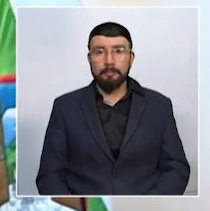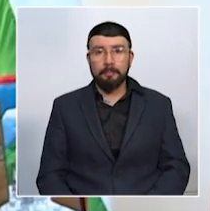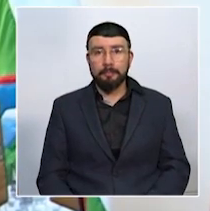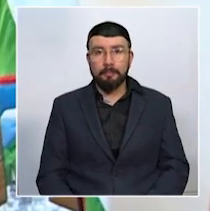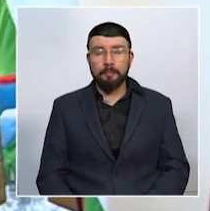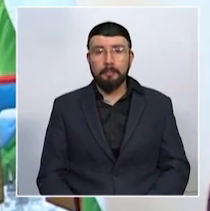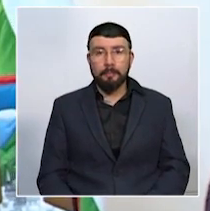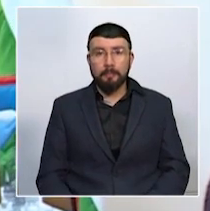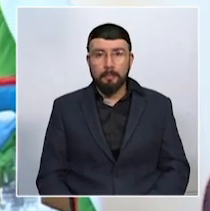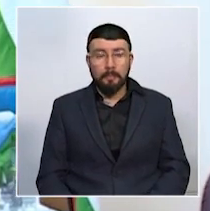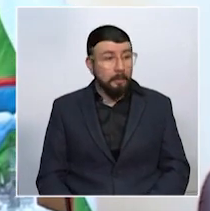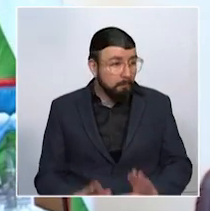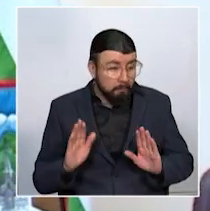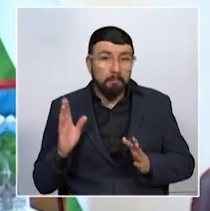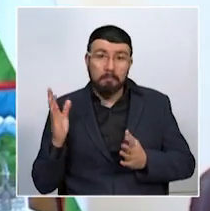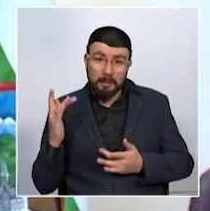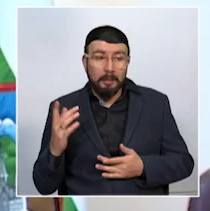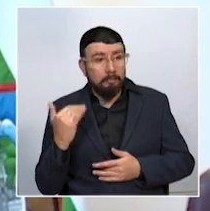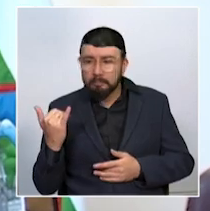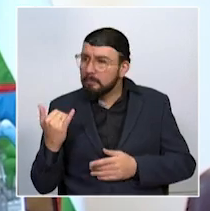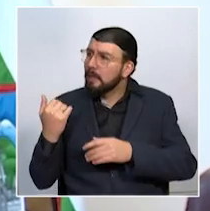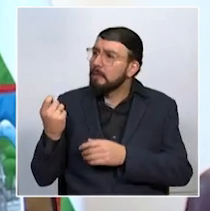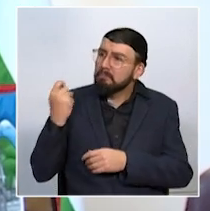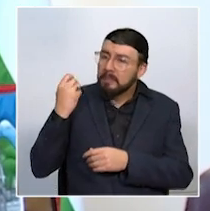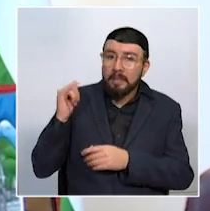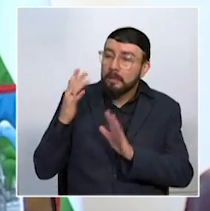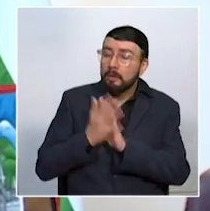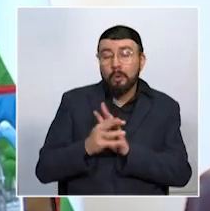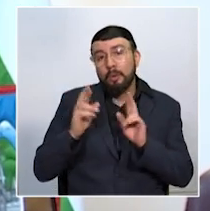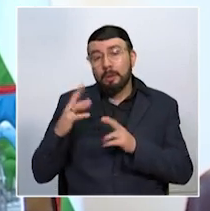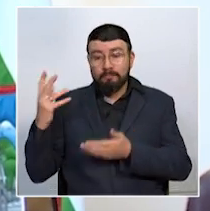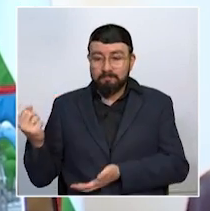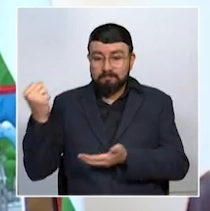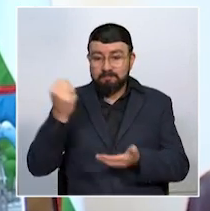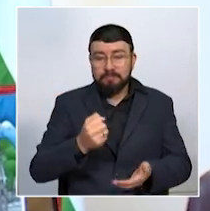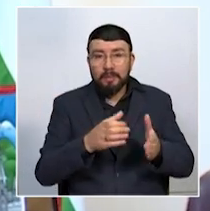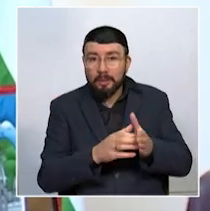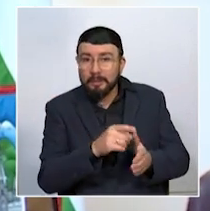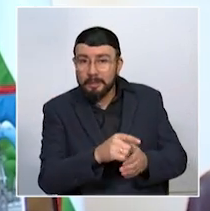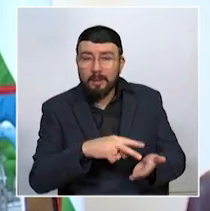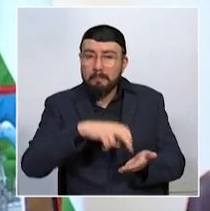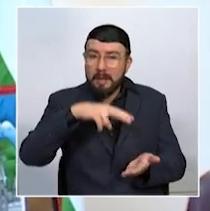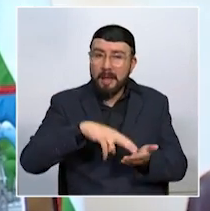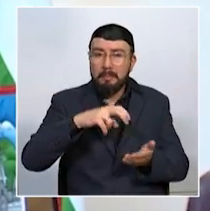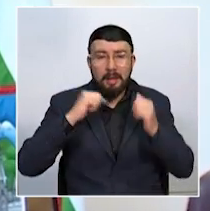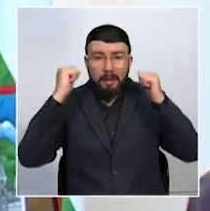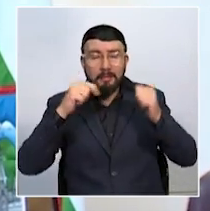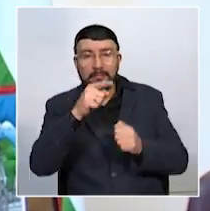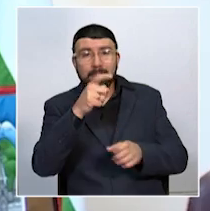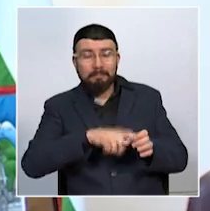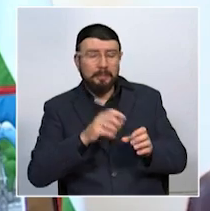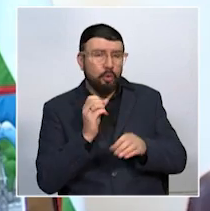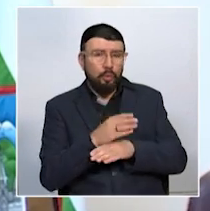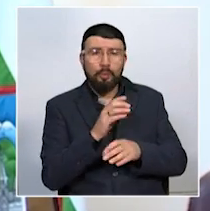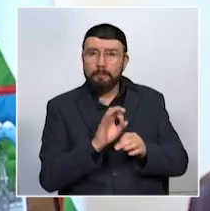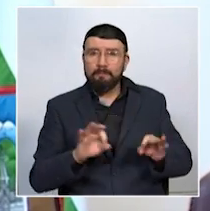Bueno, esperemos entonces, como lo están solicitando en la nota, que lleguen los recursos para este grupo de porristas, para este club muy importante que le